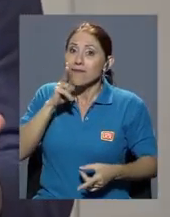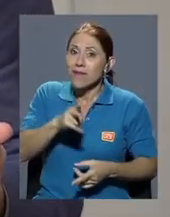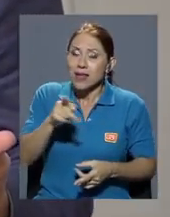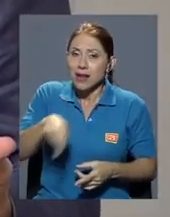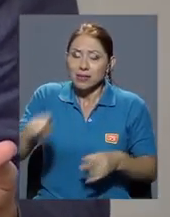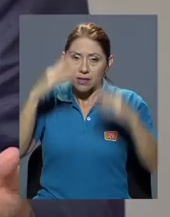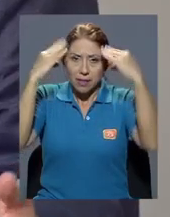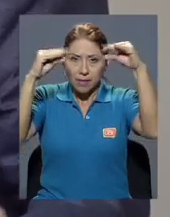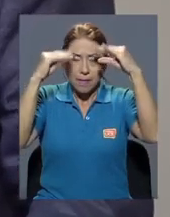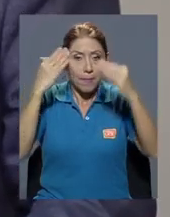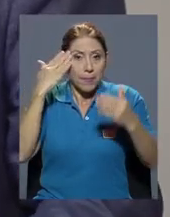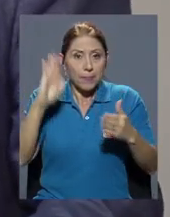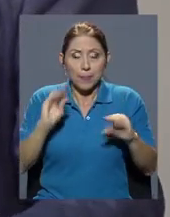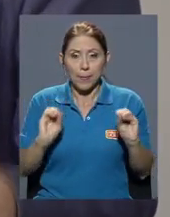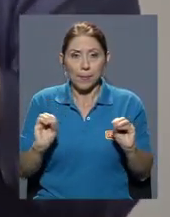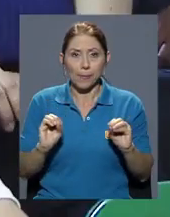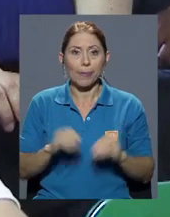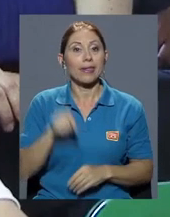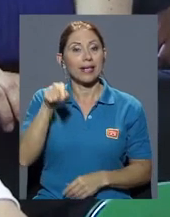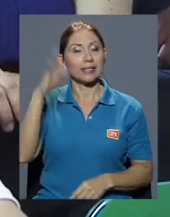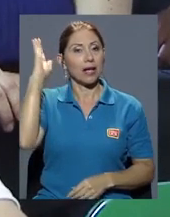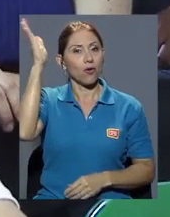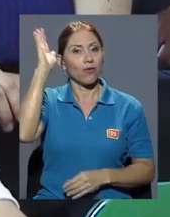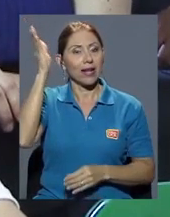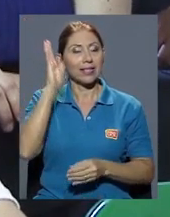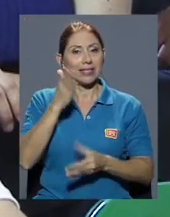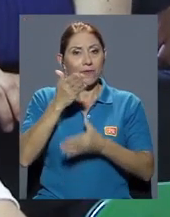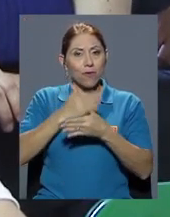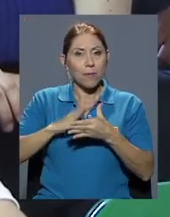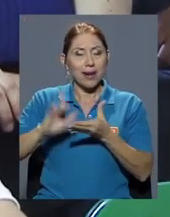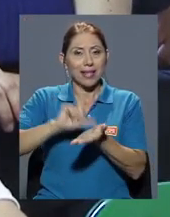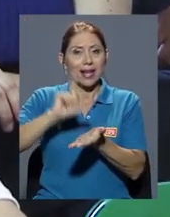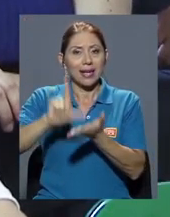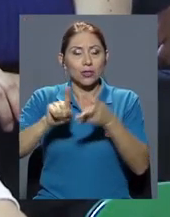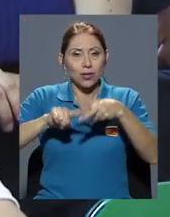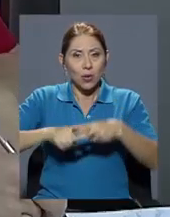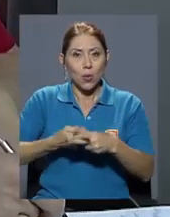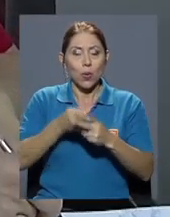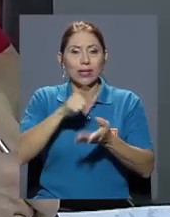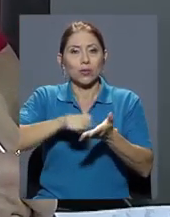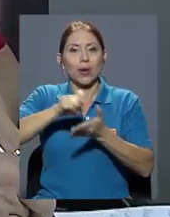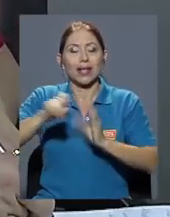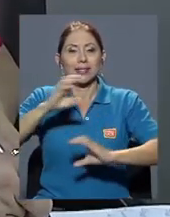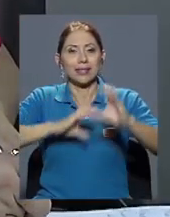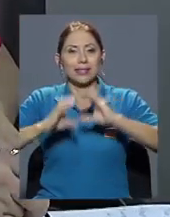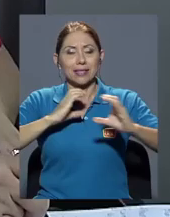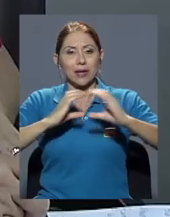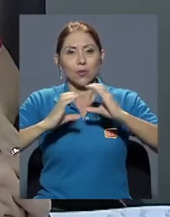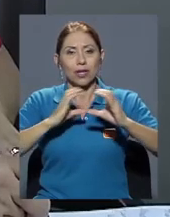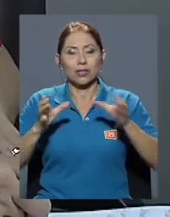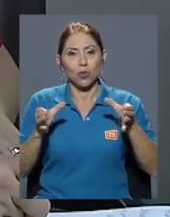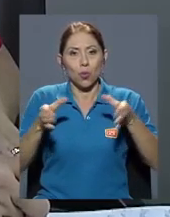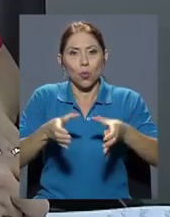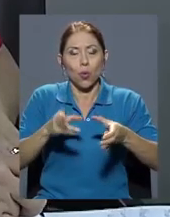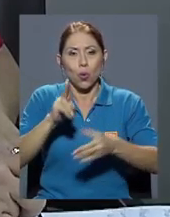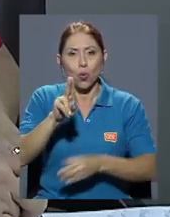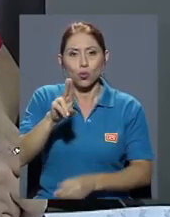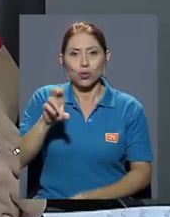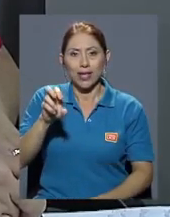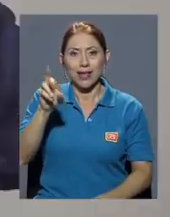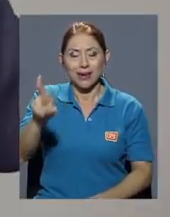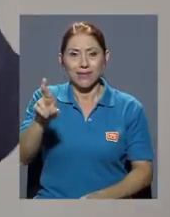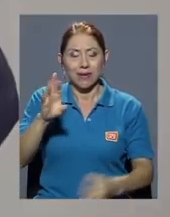que esta información tiene. Esta conferencia fue parte de la lección inaugural de la Escuela de Ciencias de la Comunicación Colectiva de la UCR